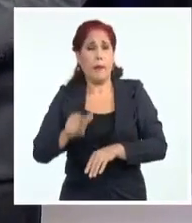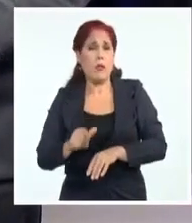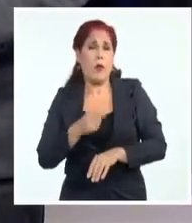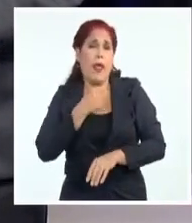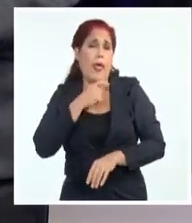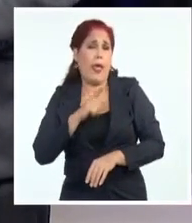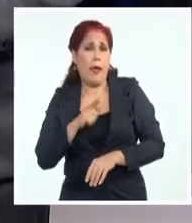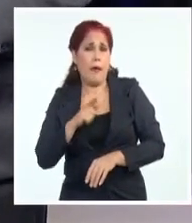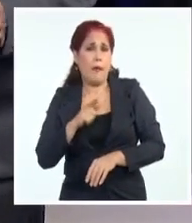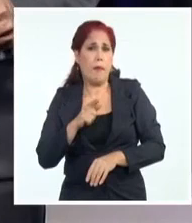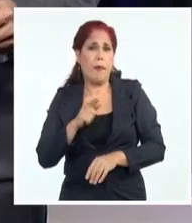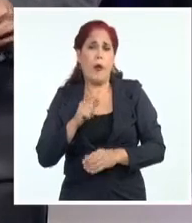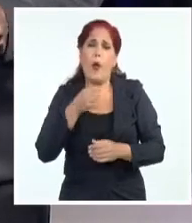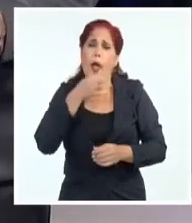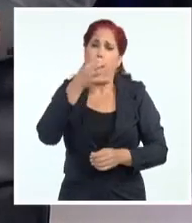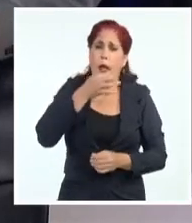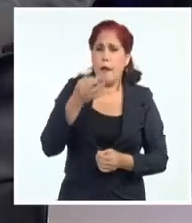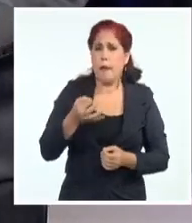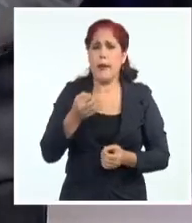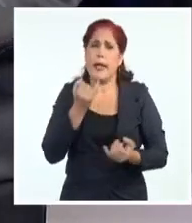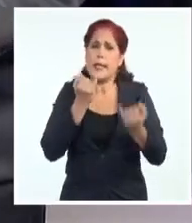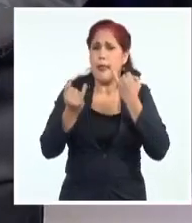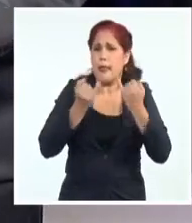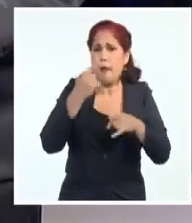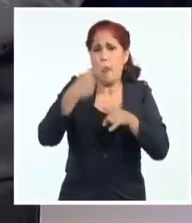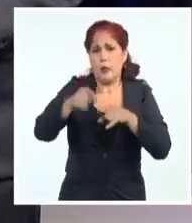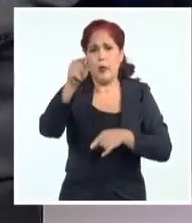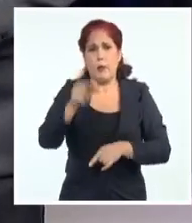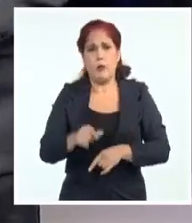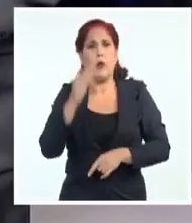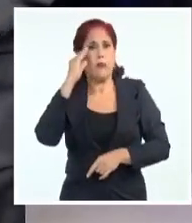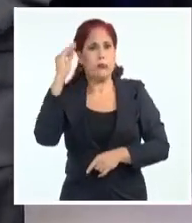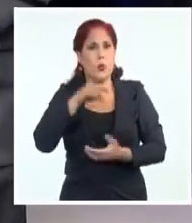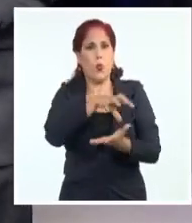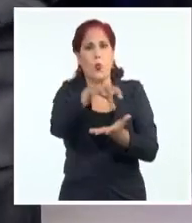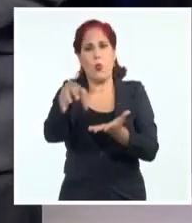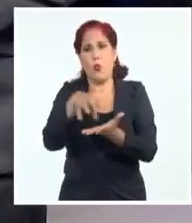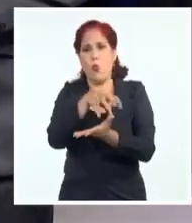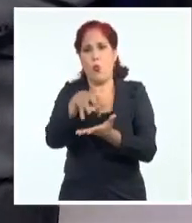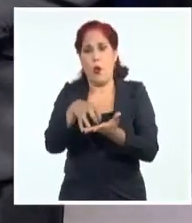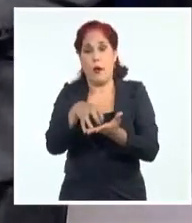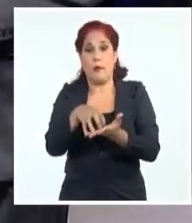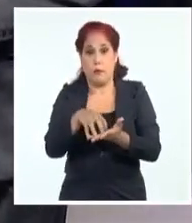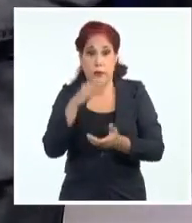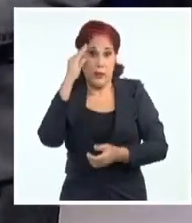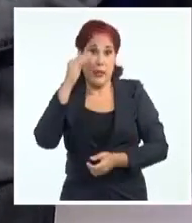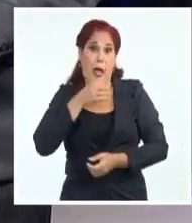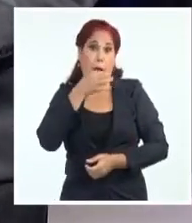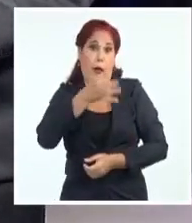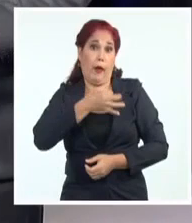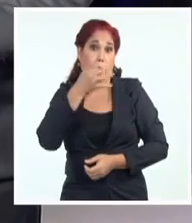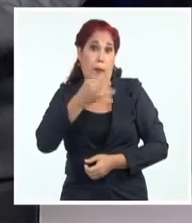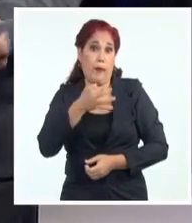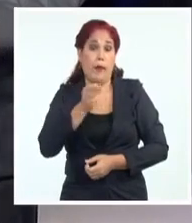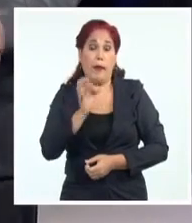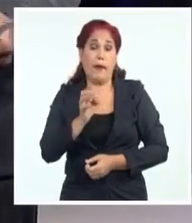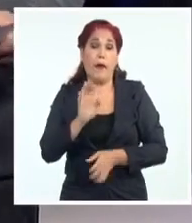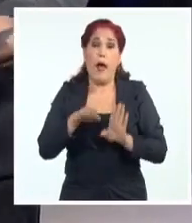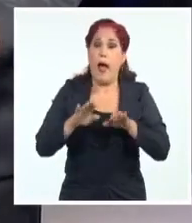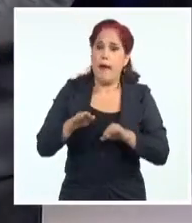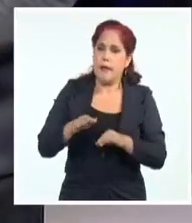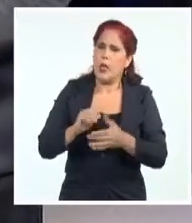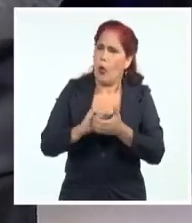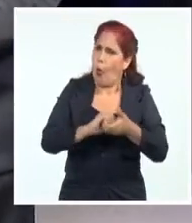esta página, y dejan comentarios y hasta identifican a otras personas y lugares. Se nota, por los comentarios favorables, que suelen ser